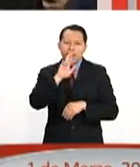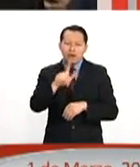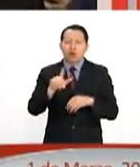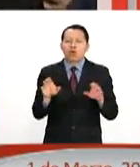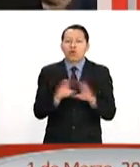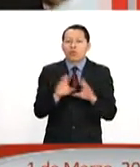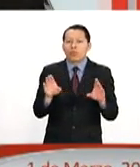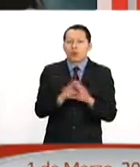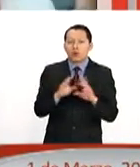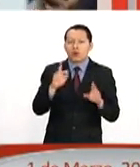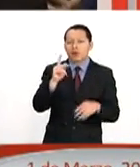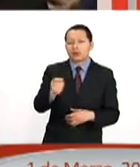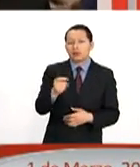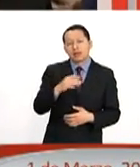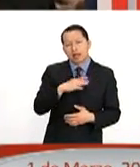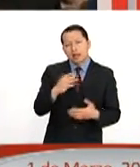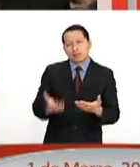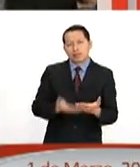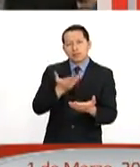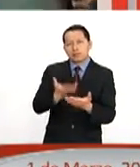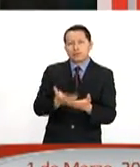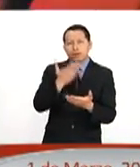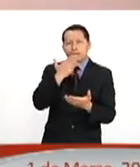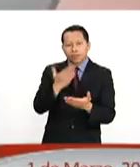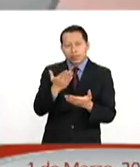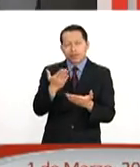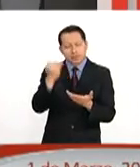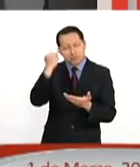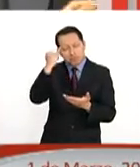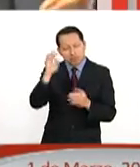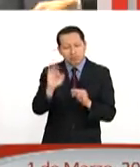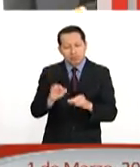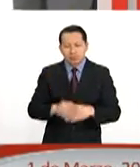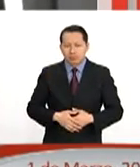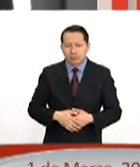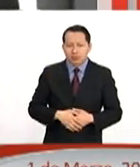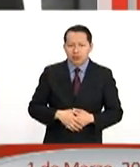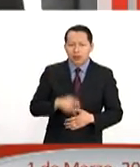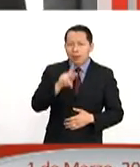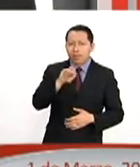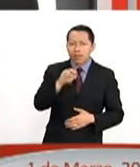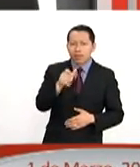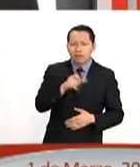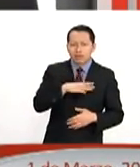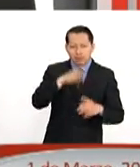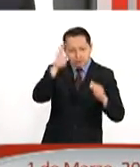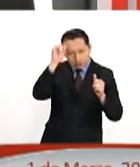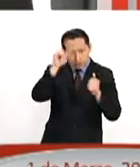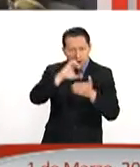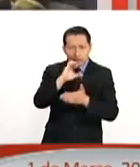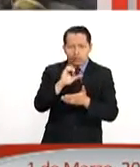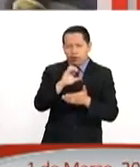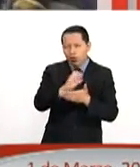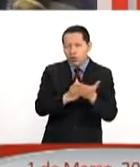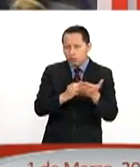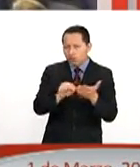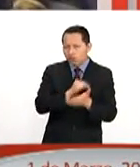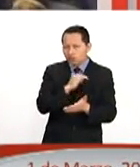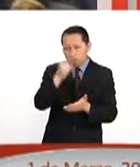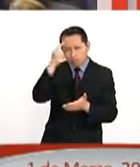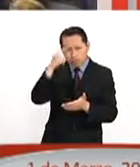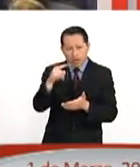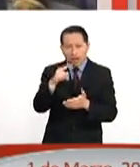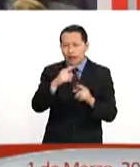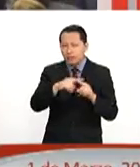propuesta, una mejor iniciativa. Pemex firma contratos de alianza con dos transnacionales para